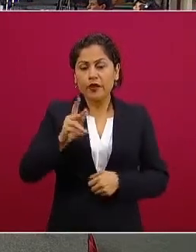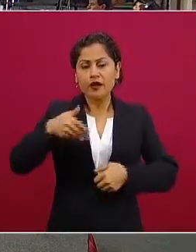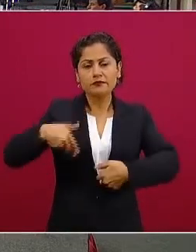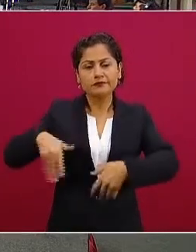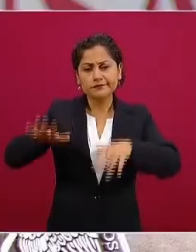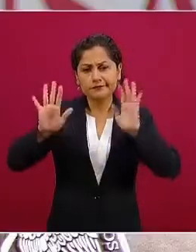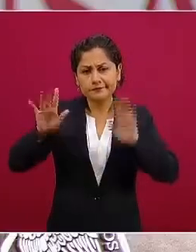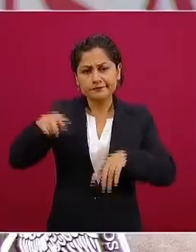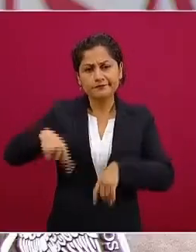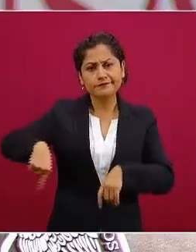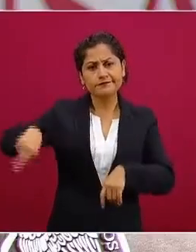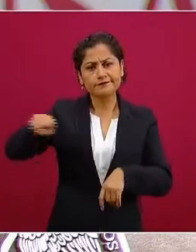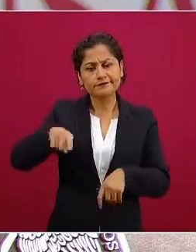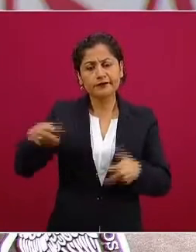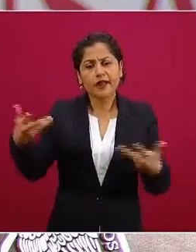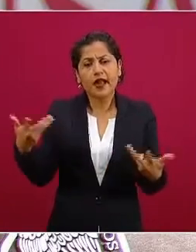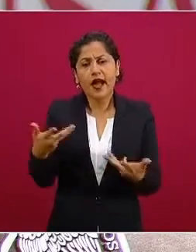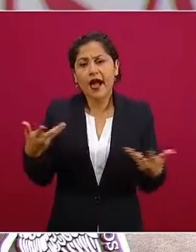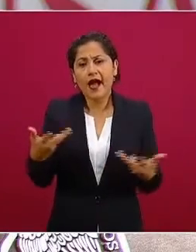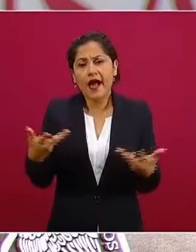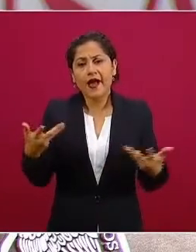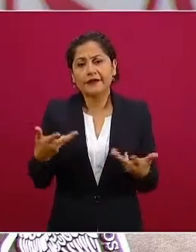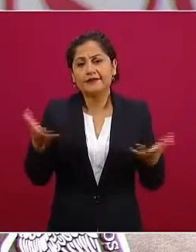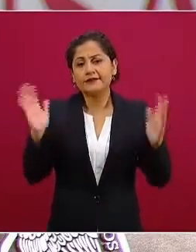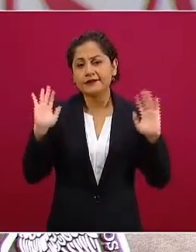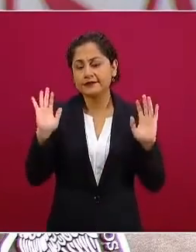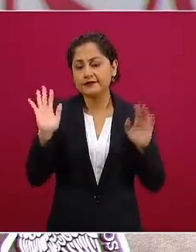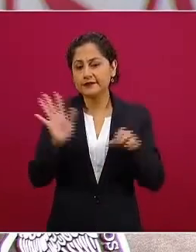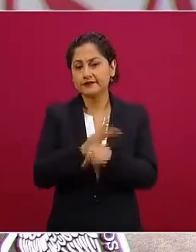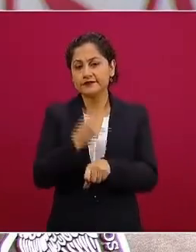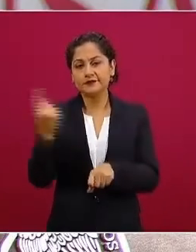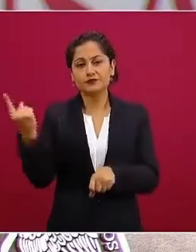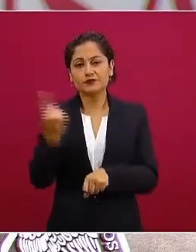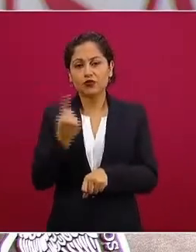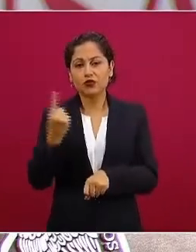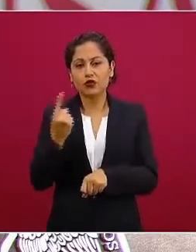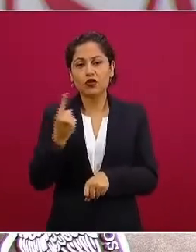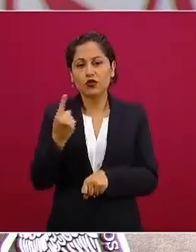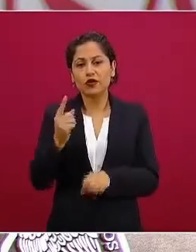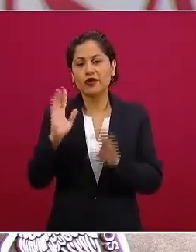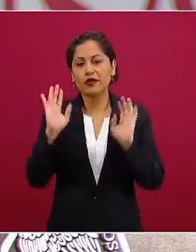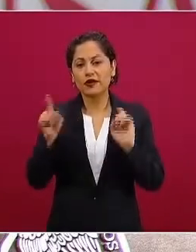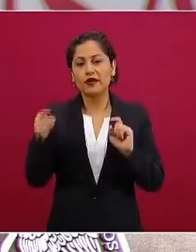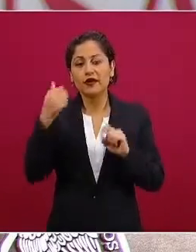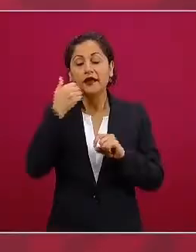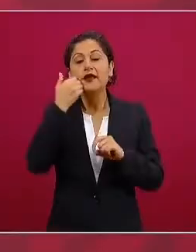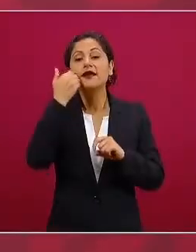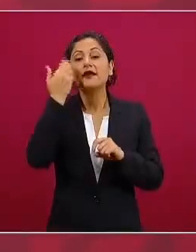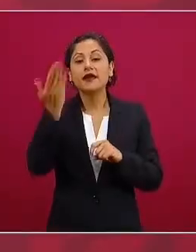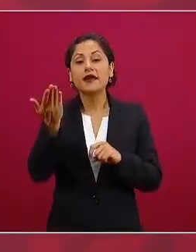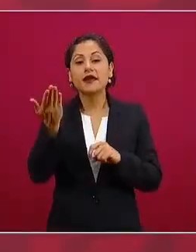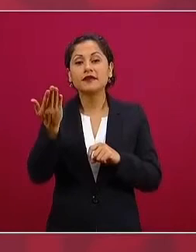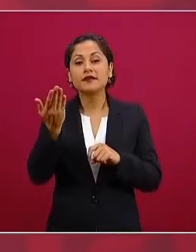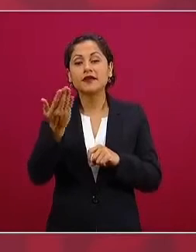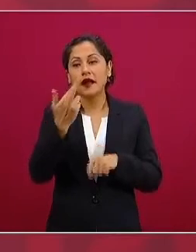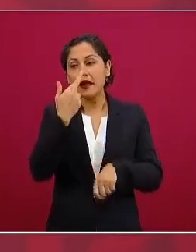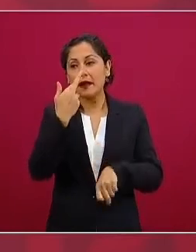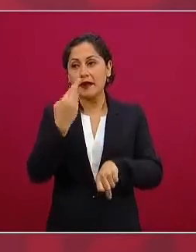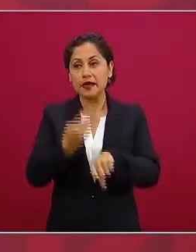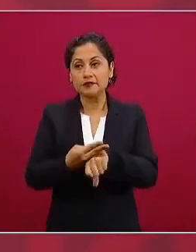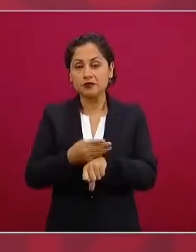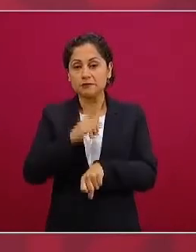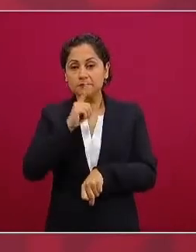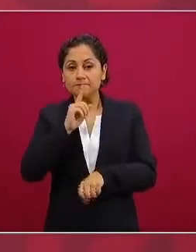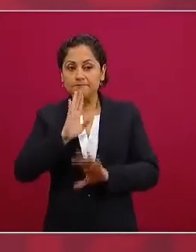porque quieren actuar de manera responsable bienvenido